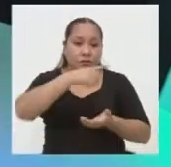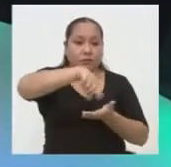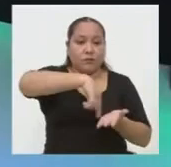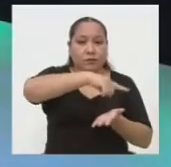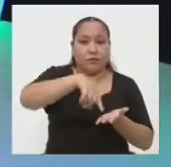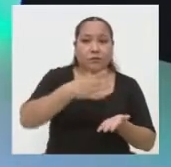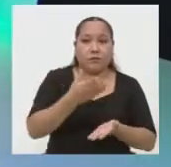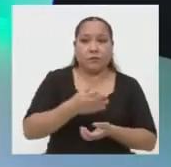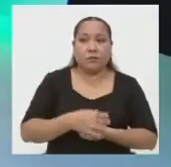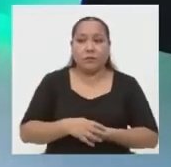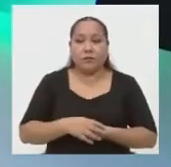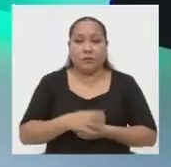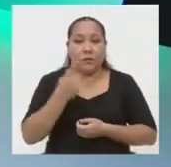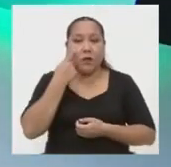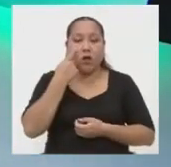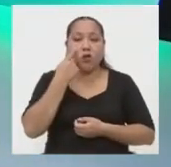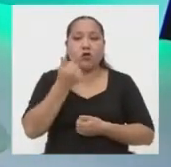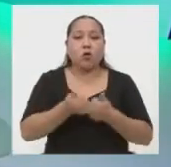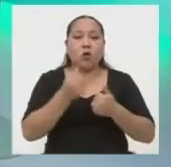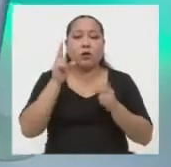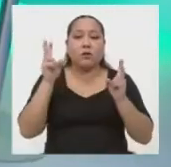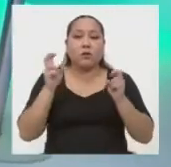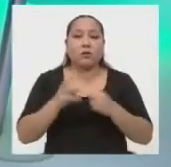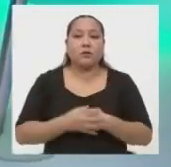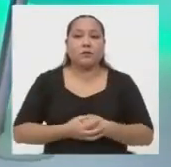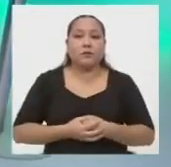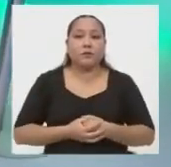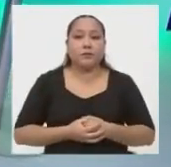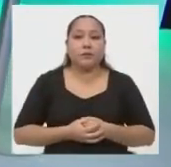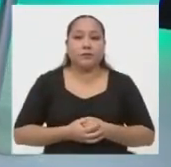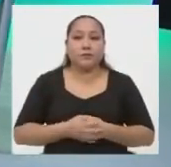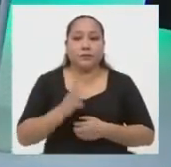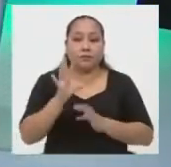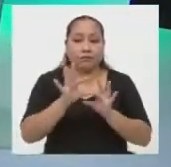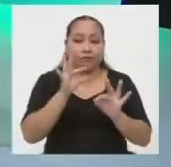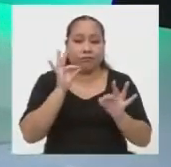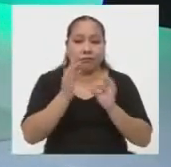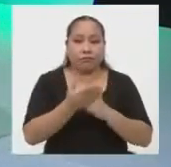precisamente para conocer cuál es el tema elegido.